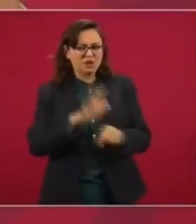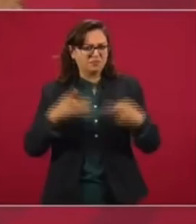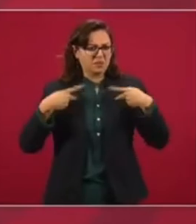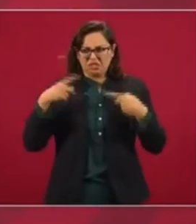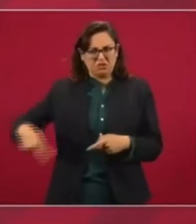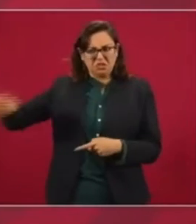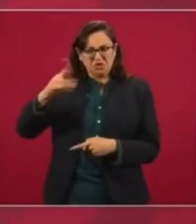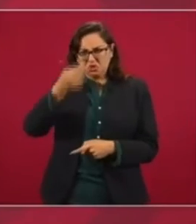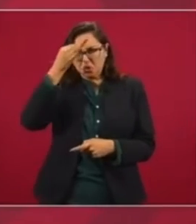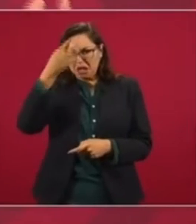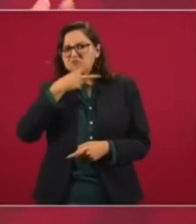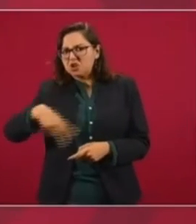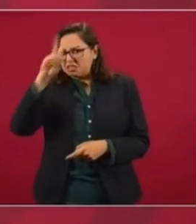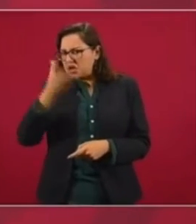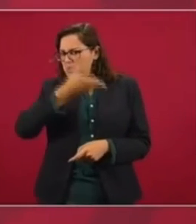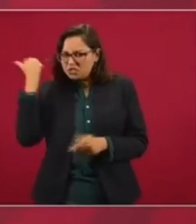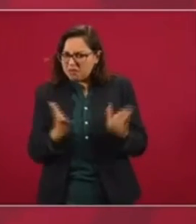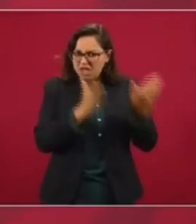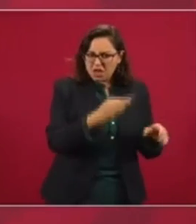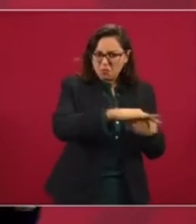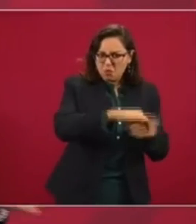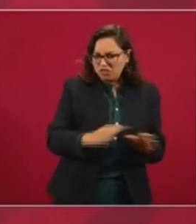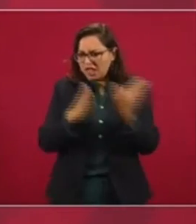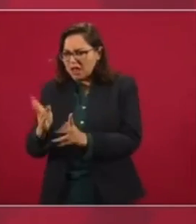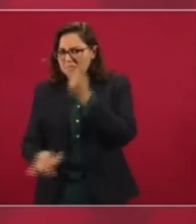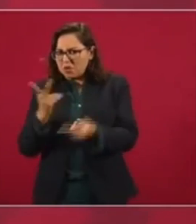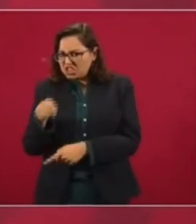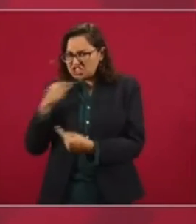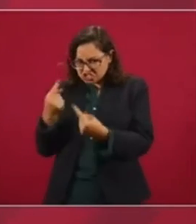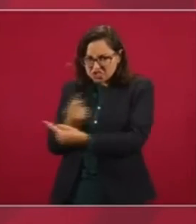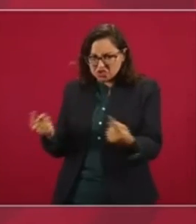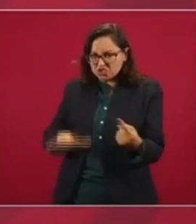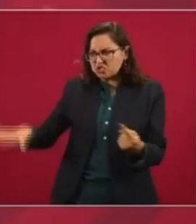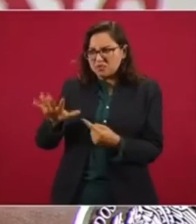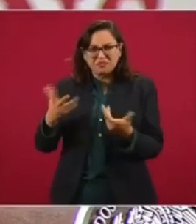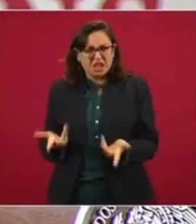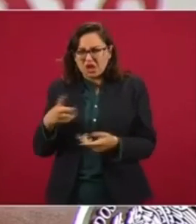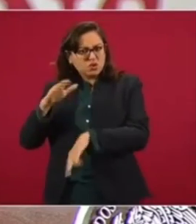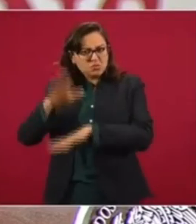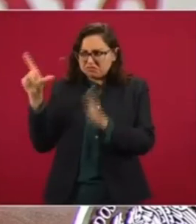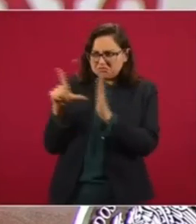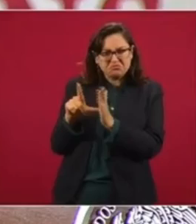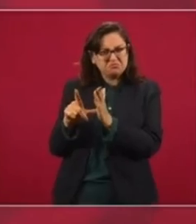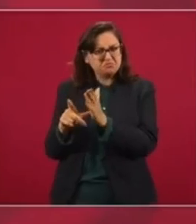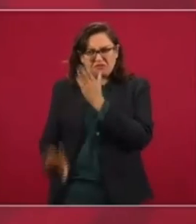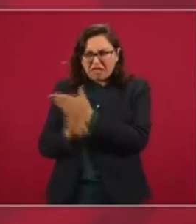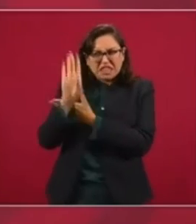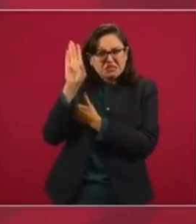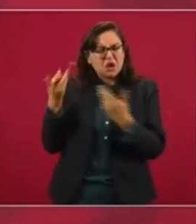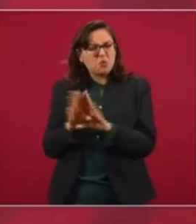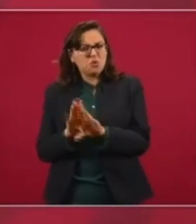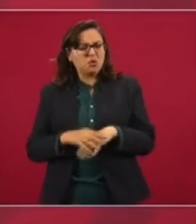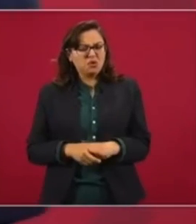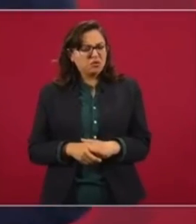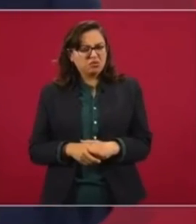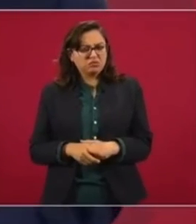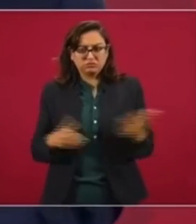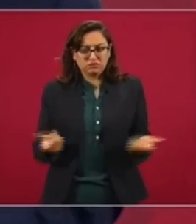¿qué? La gente no sabe distinguir entre una cosa y la otra. La gente es menor de edad. Son ciudadanos imaginarios. Entonces, ¿así ya no hay gasto?